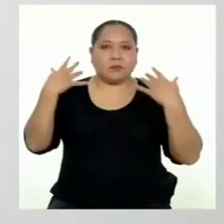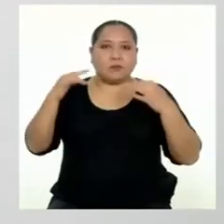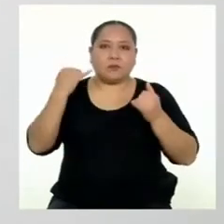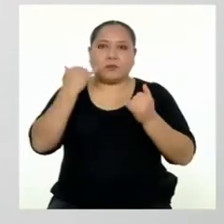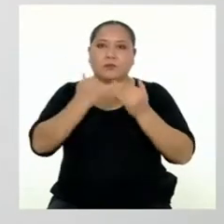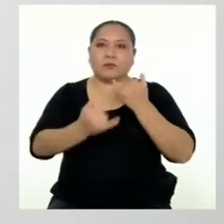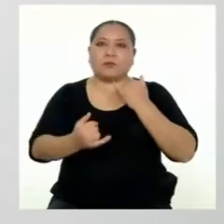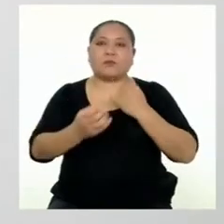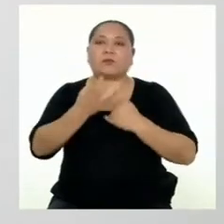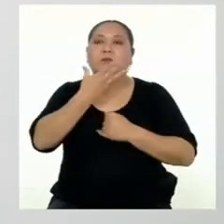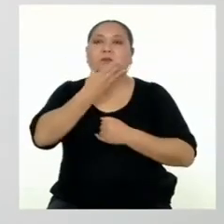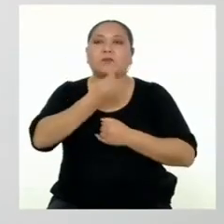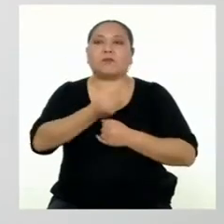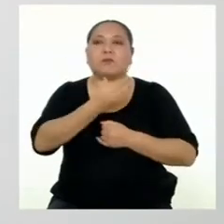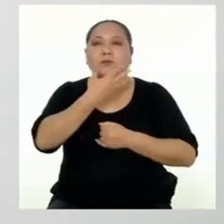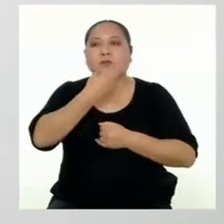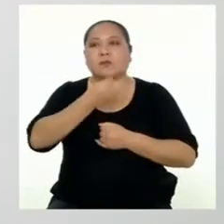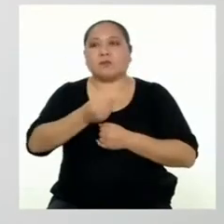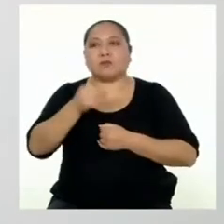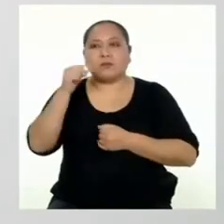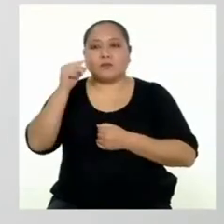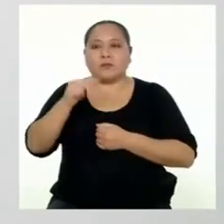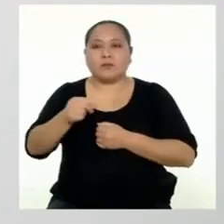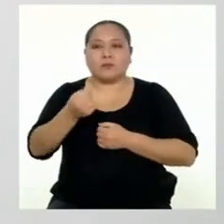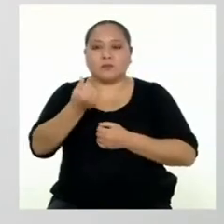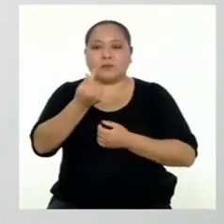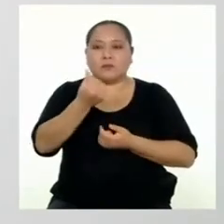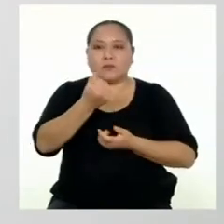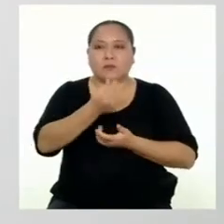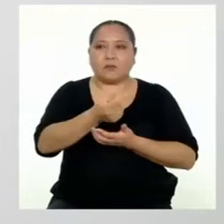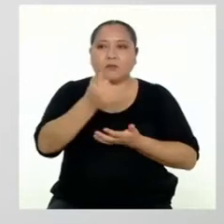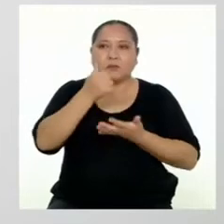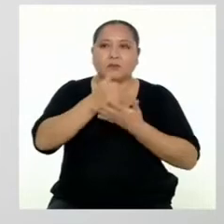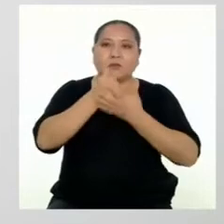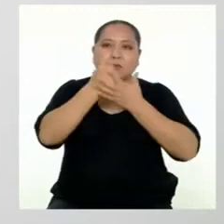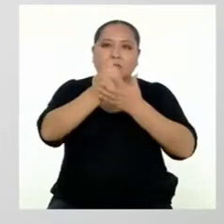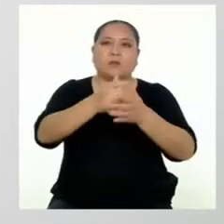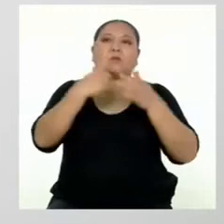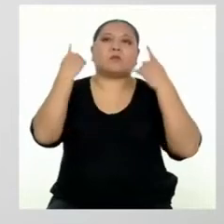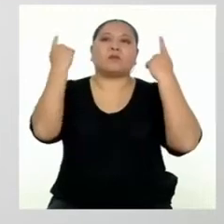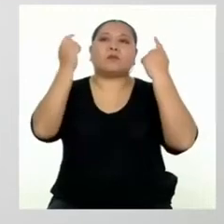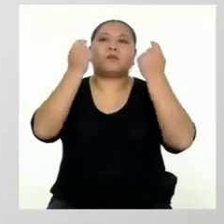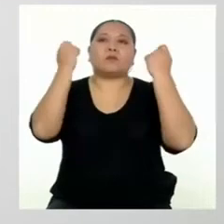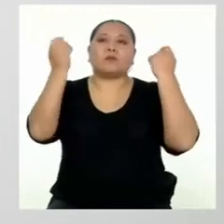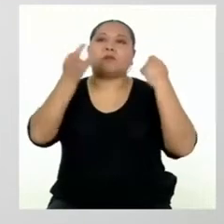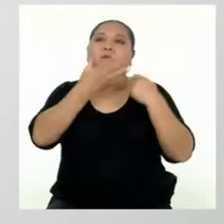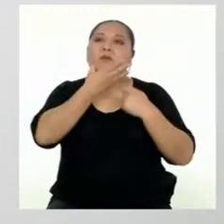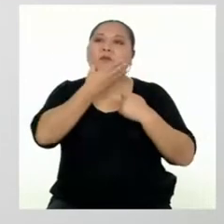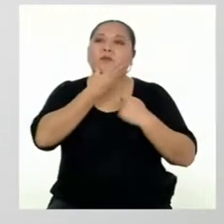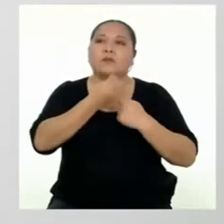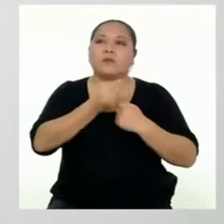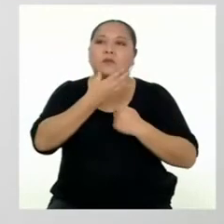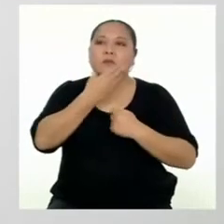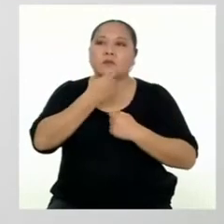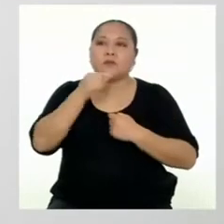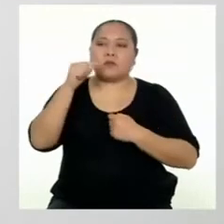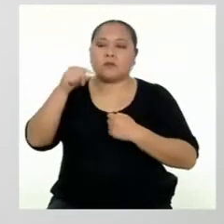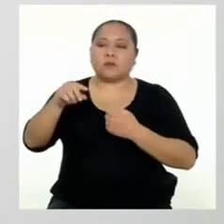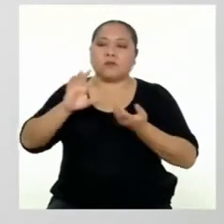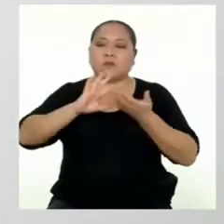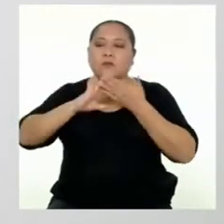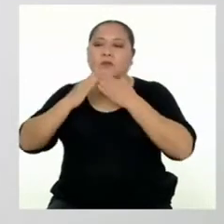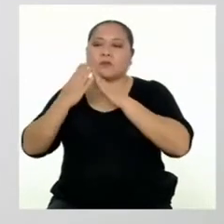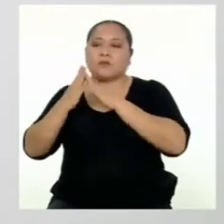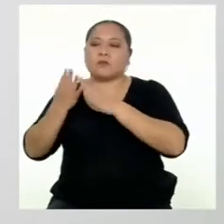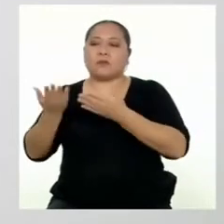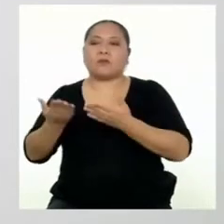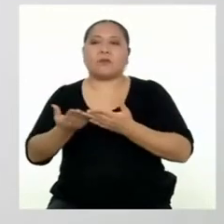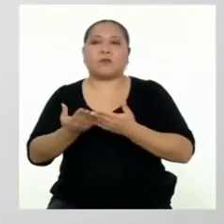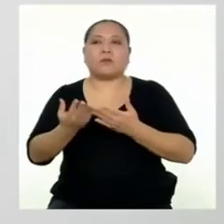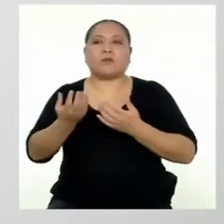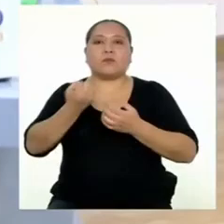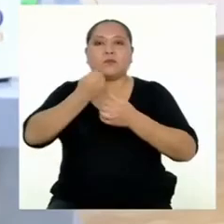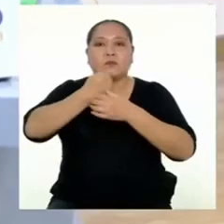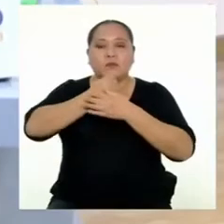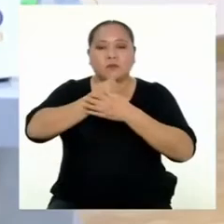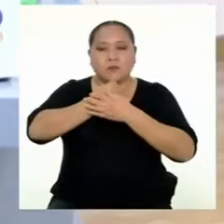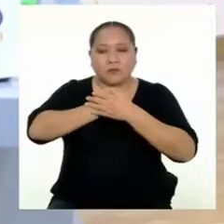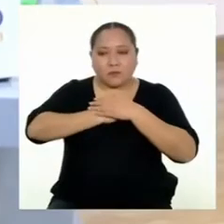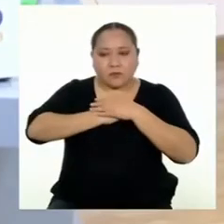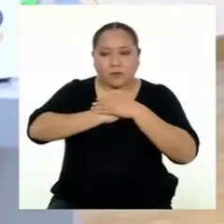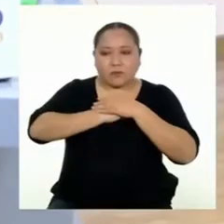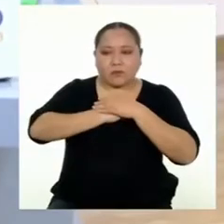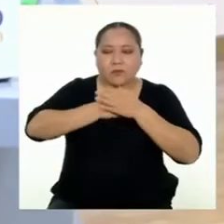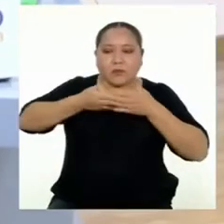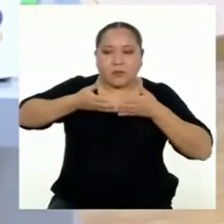cuando llegaba el mes de diciembre, ese dinero servía para celebrar la Navidad en el pueblo donde había nacido el papá.